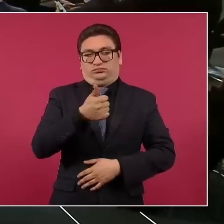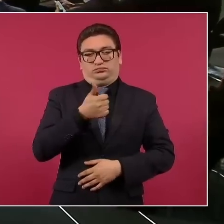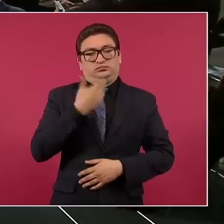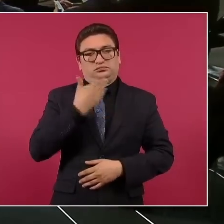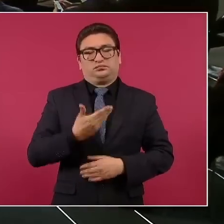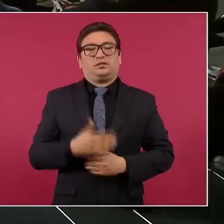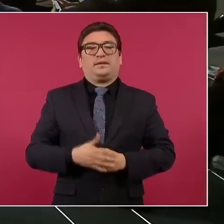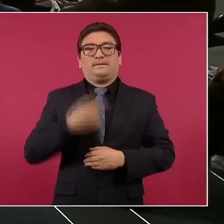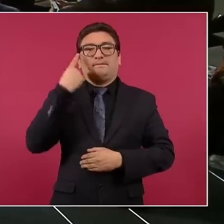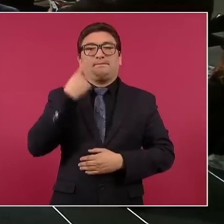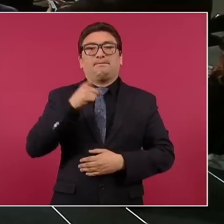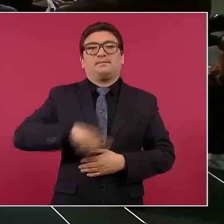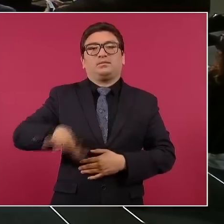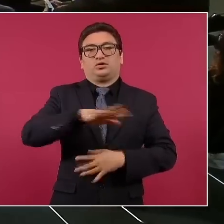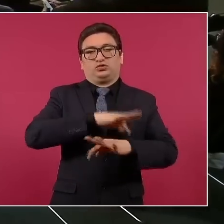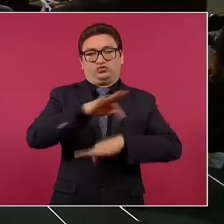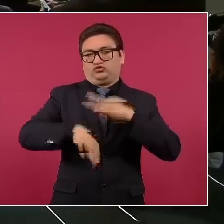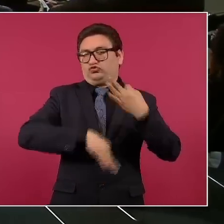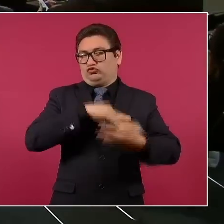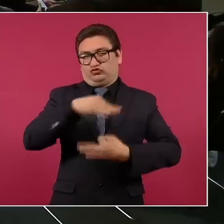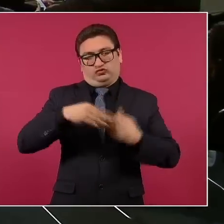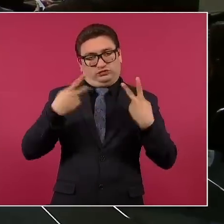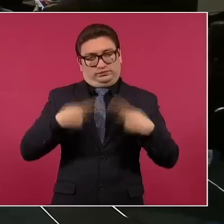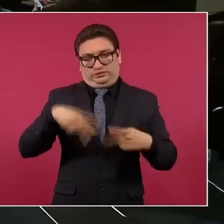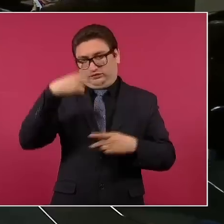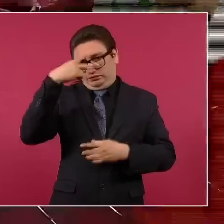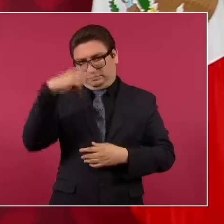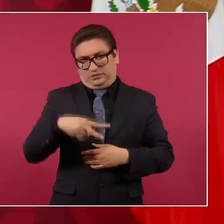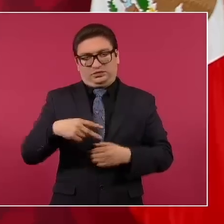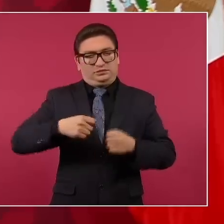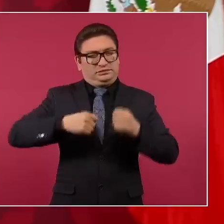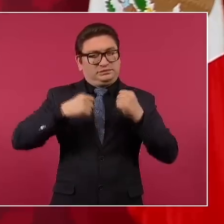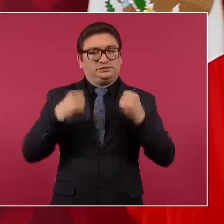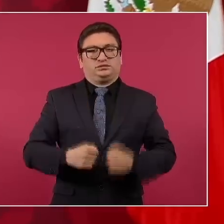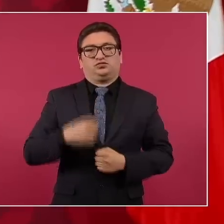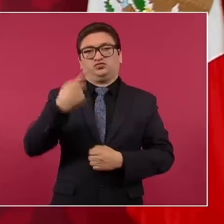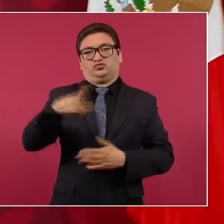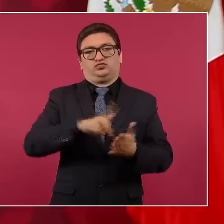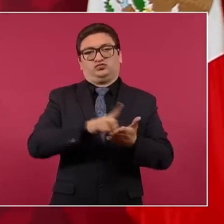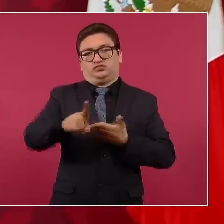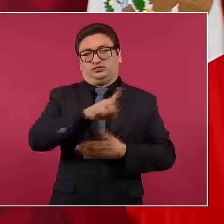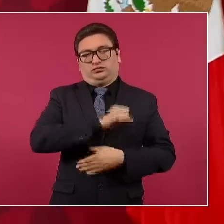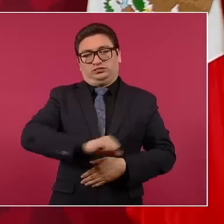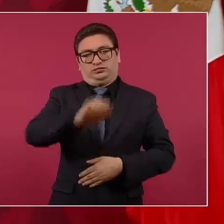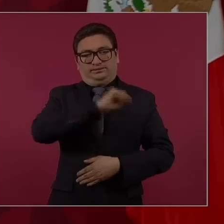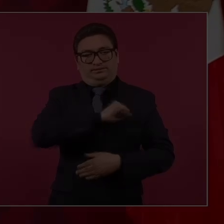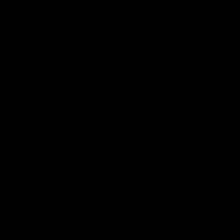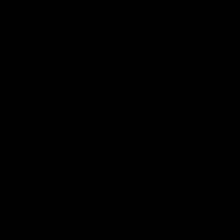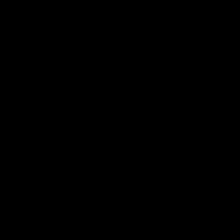para garantizar a todos los mexicanos el derecho a la salud.